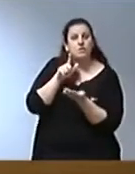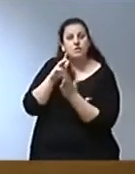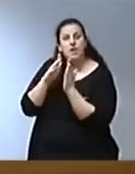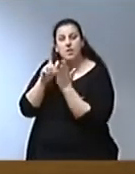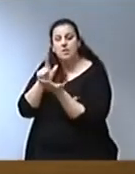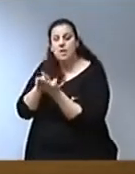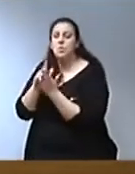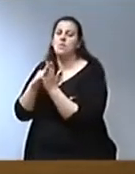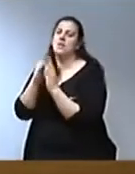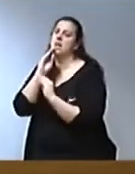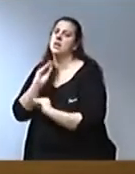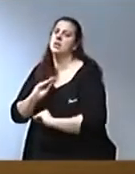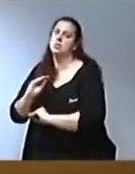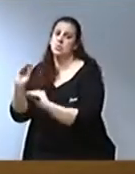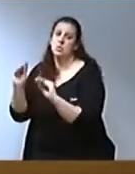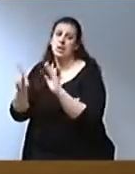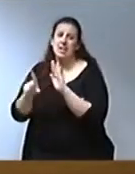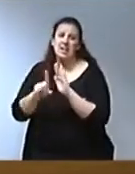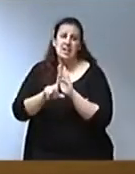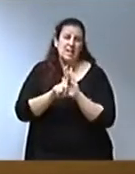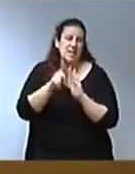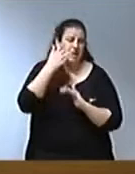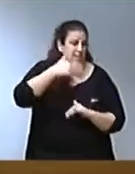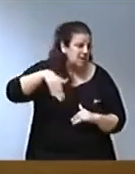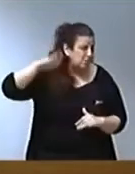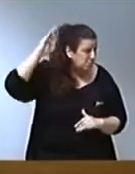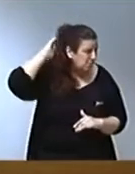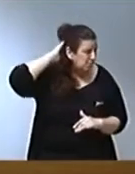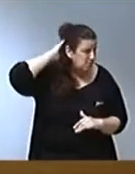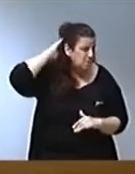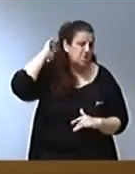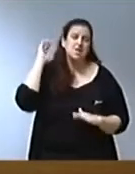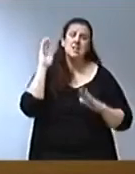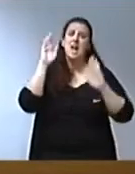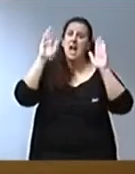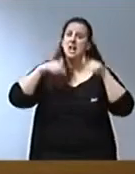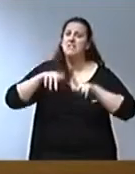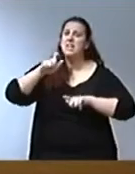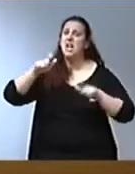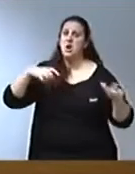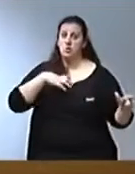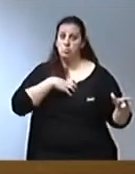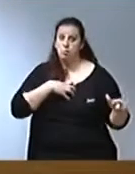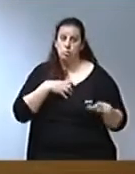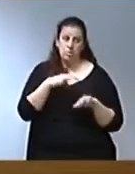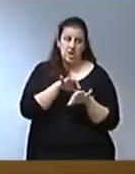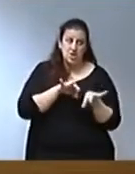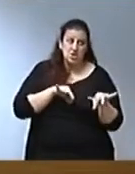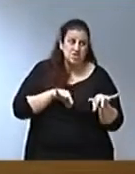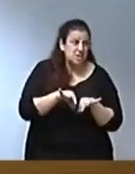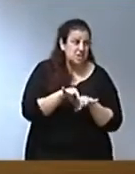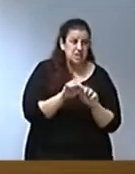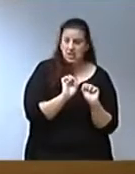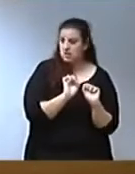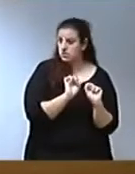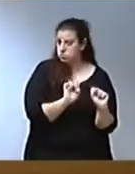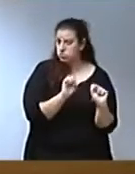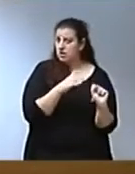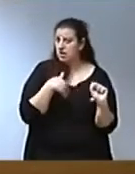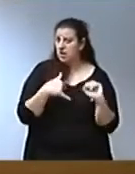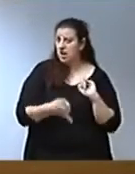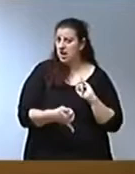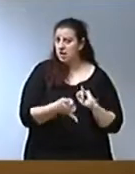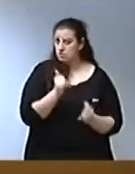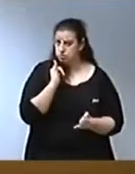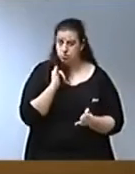ley de una izquierda hipócrita y de patulea que va a dejar fuera a miles de funcionarios interinos a los que se les quiere echar a la calle.